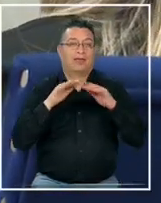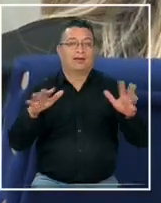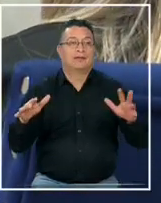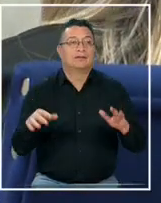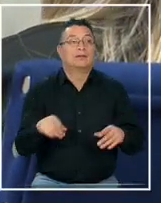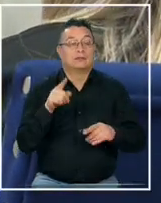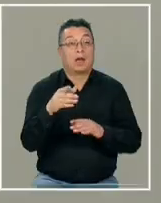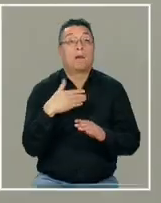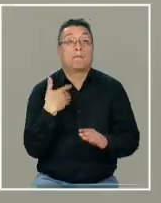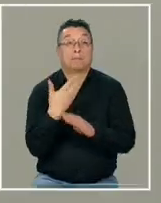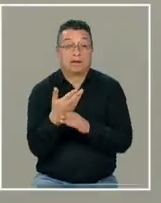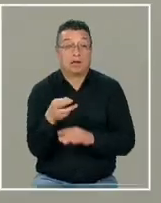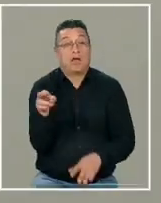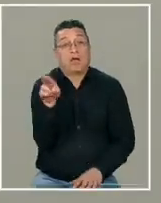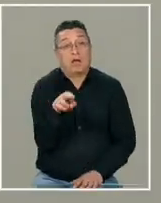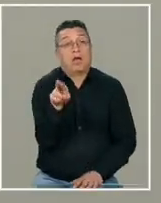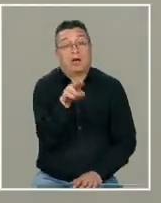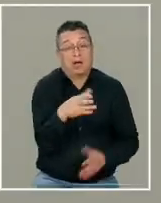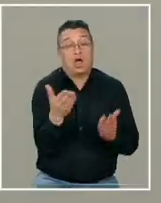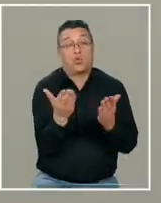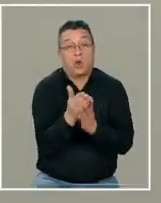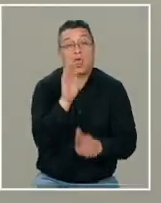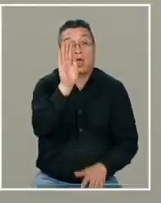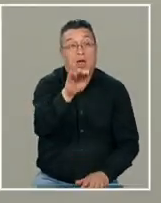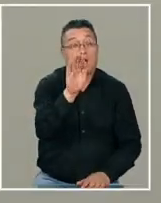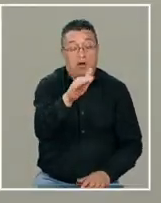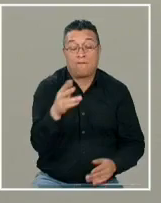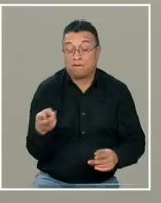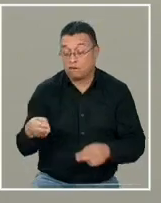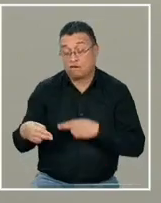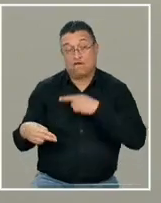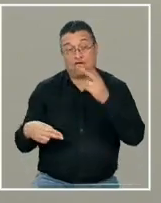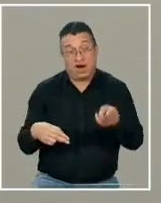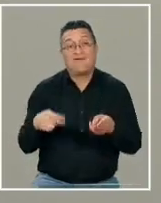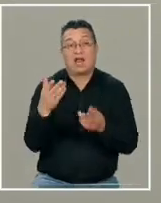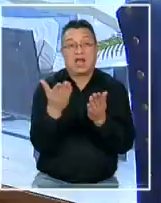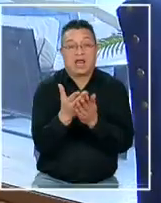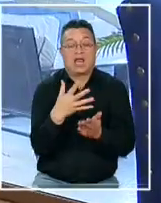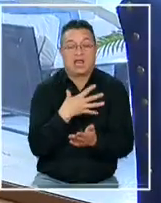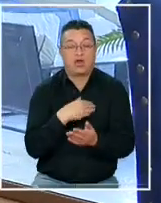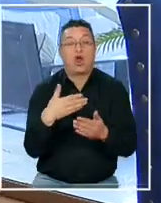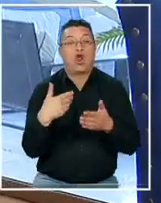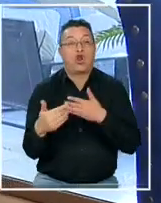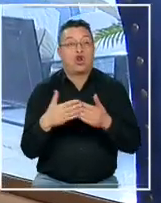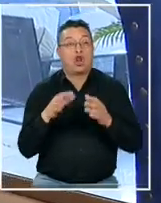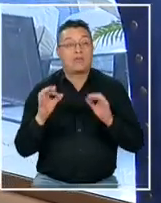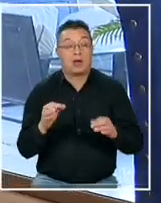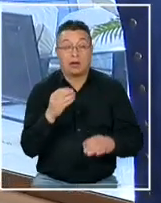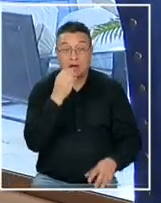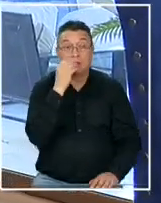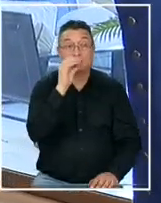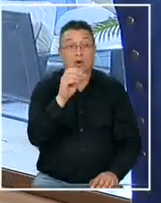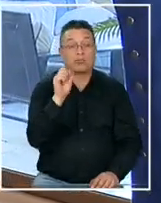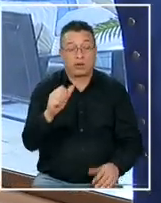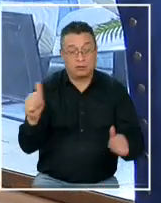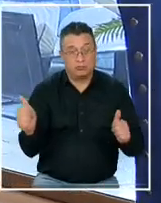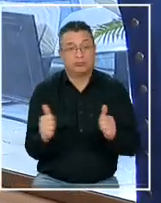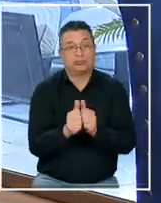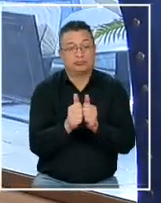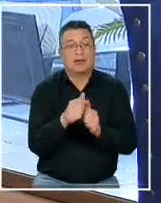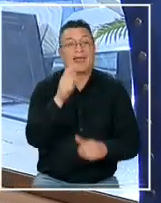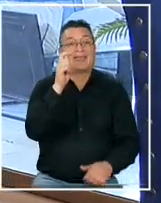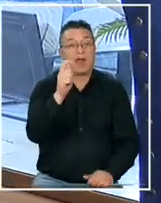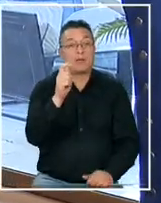relatan que solicitaron reiteradamente al colegio que su hijo volviera a clases normales incluso plantearon la posibilidad de que lo acompañara un